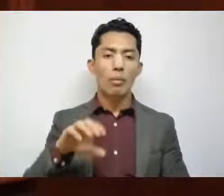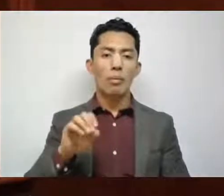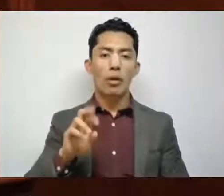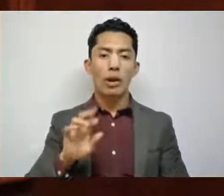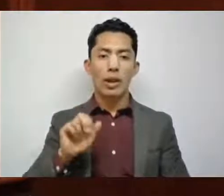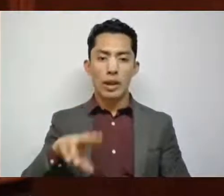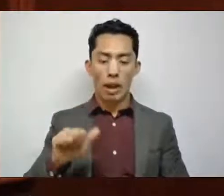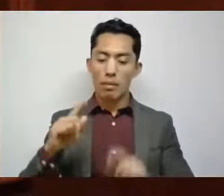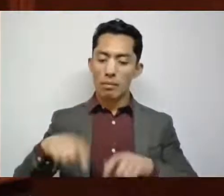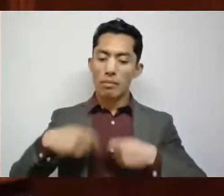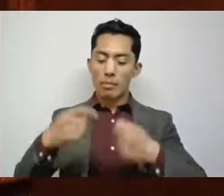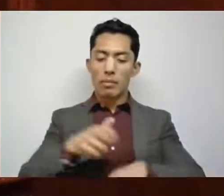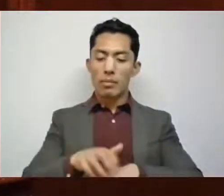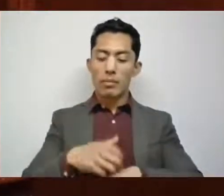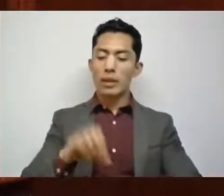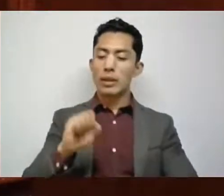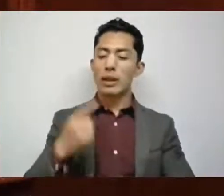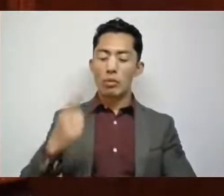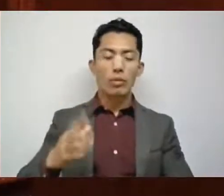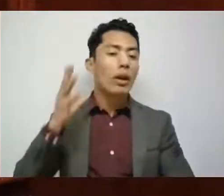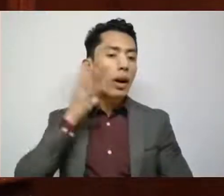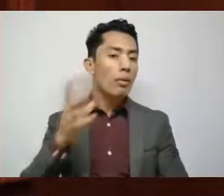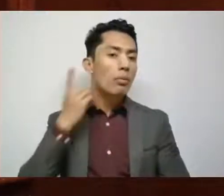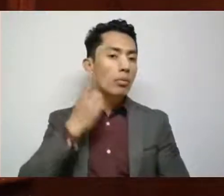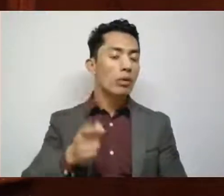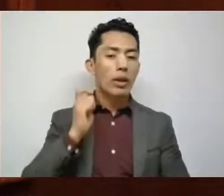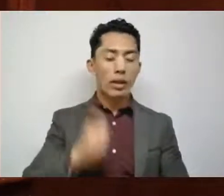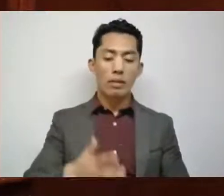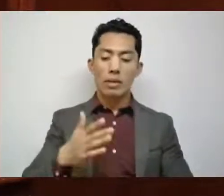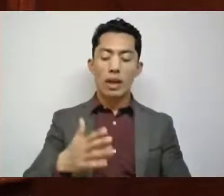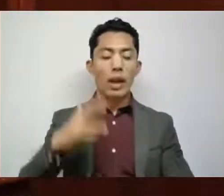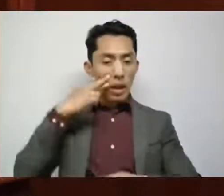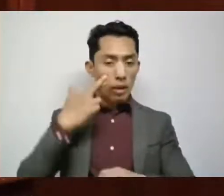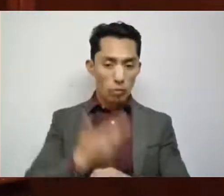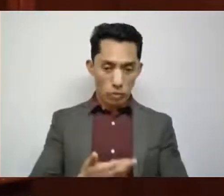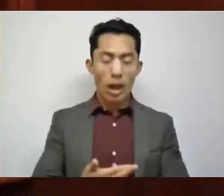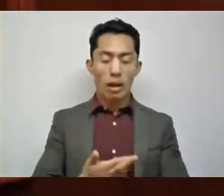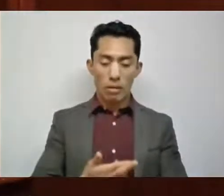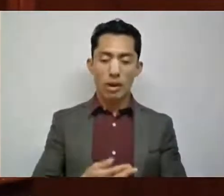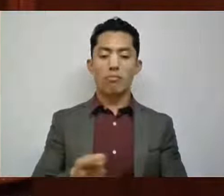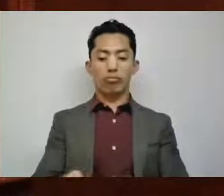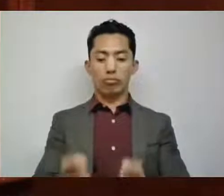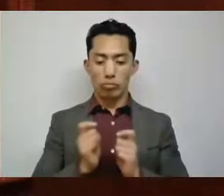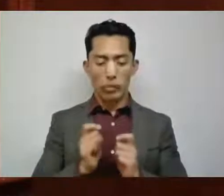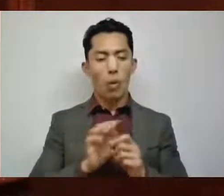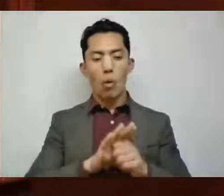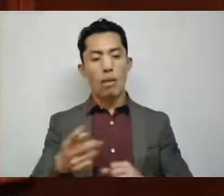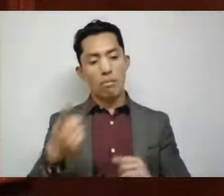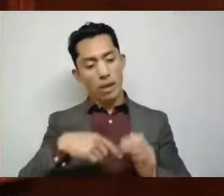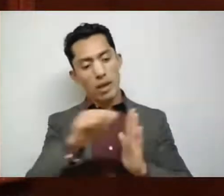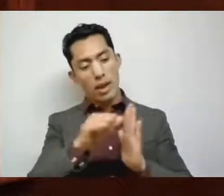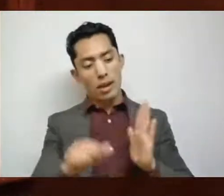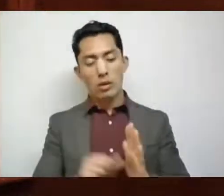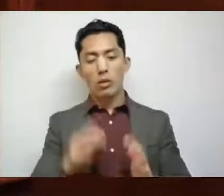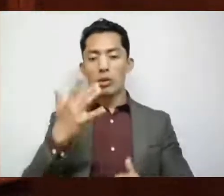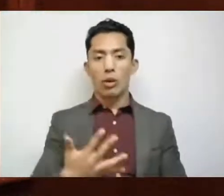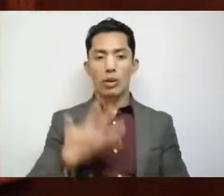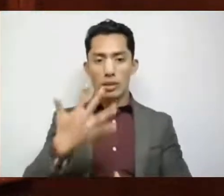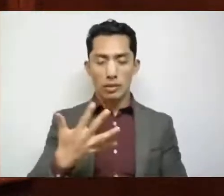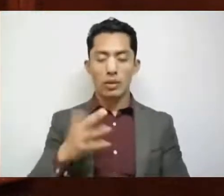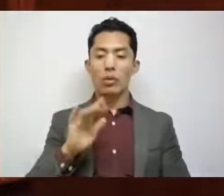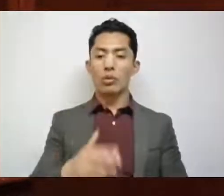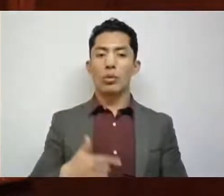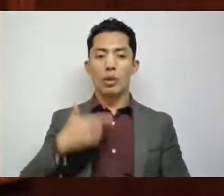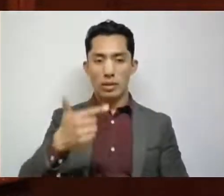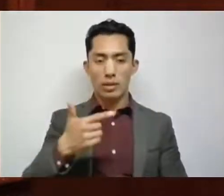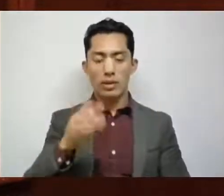la 61ª legislatura, en ejercicio de las facultades que me confieren los artículos 55 y 57